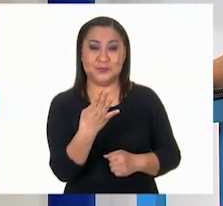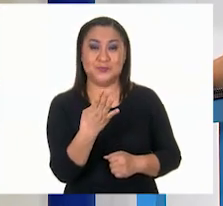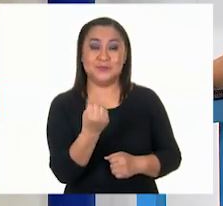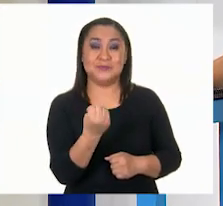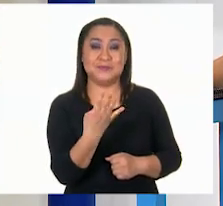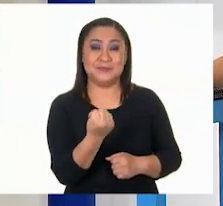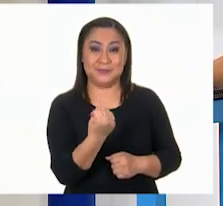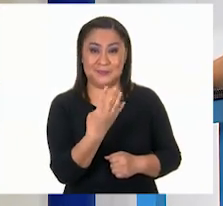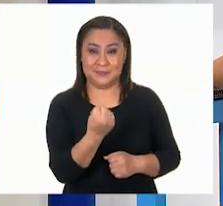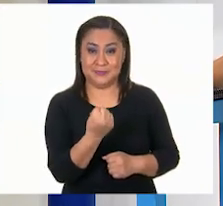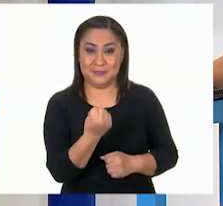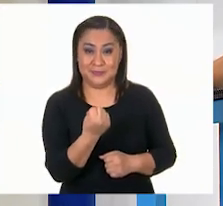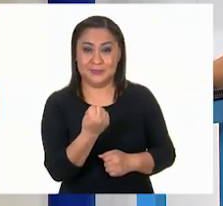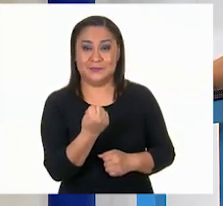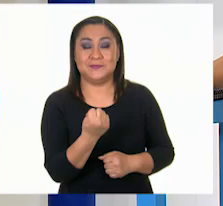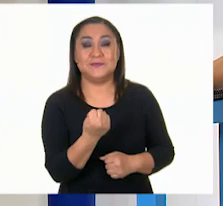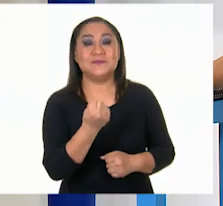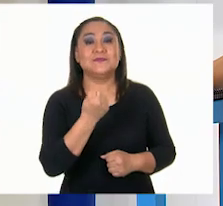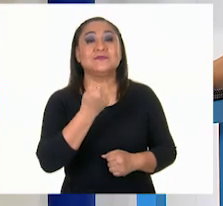nueve,